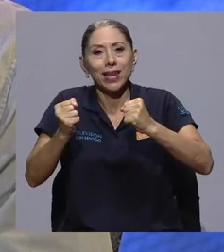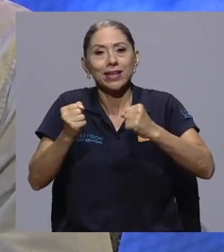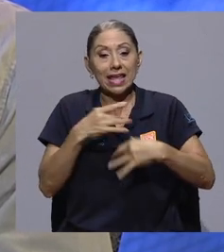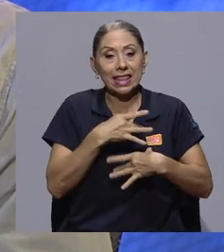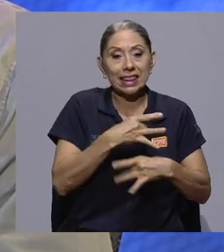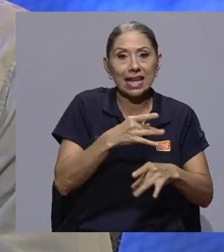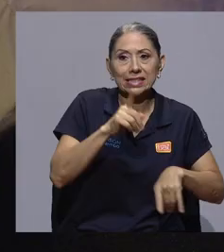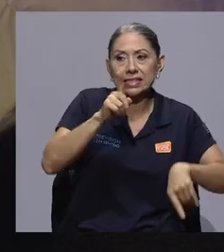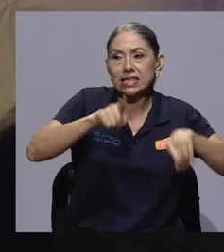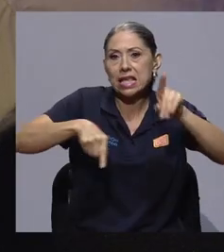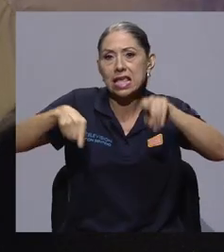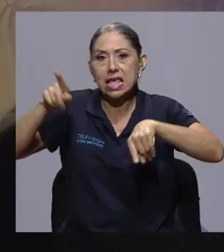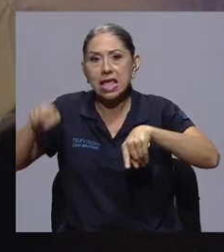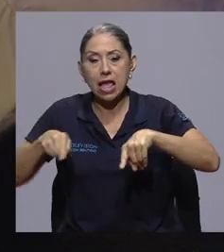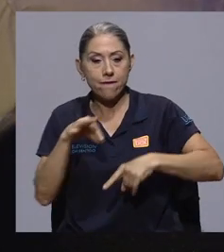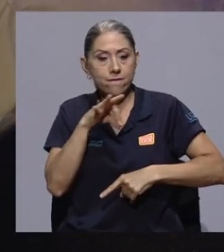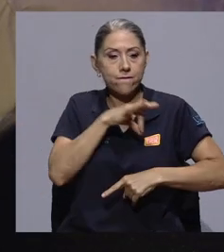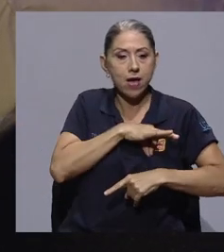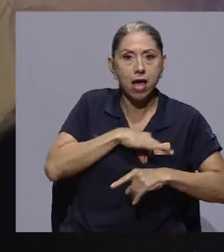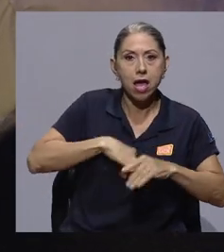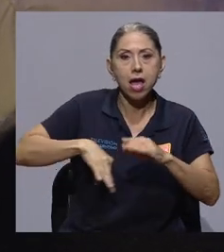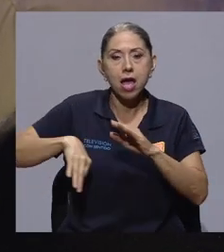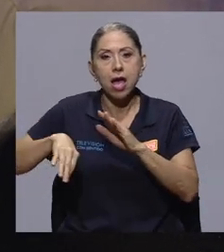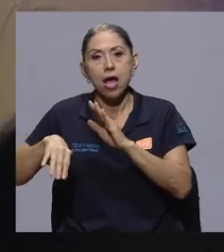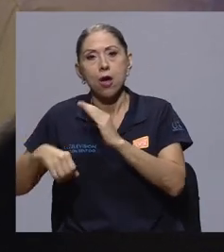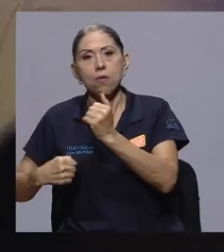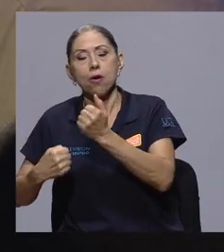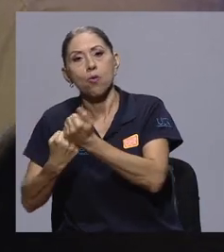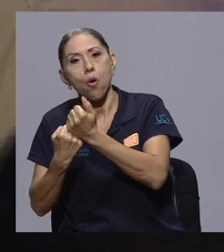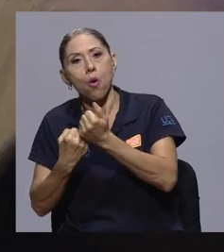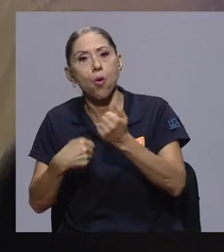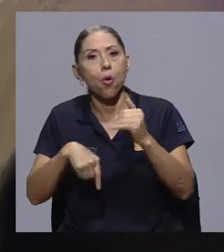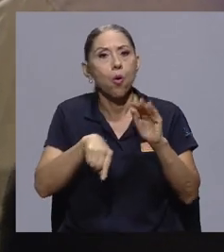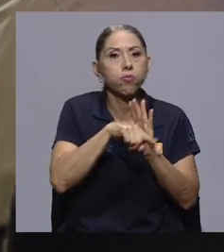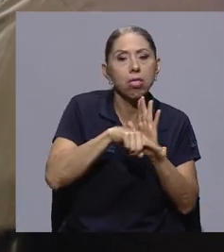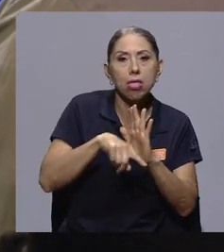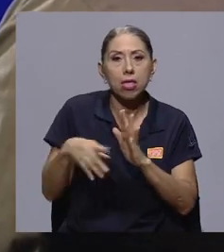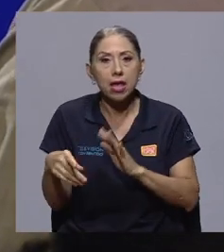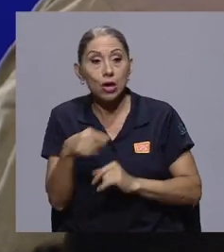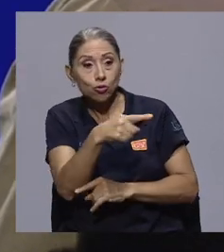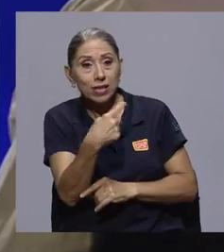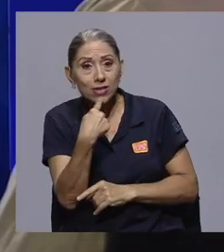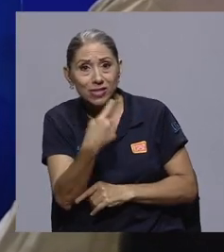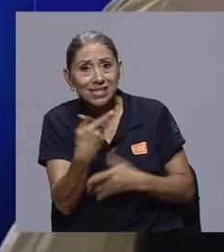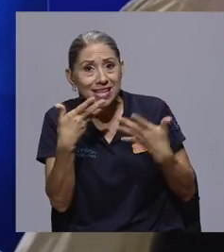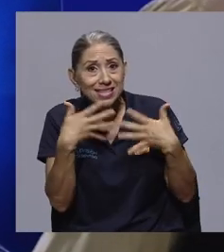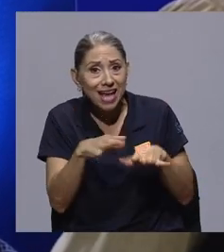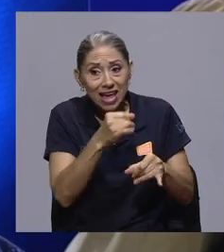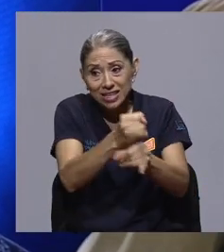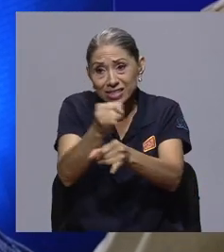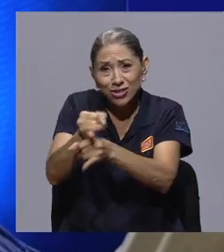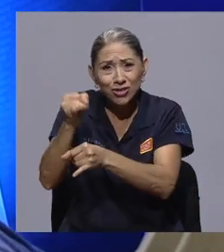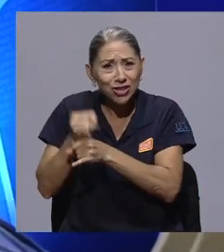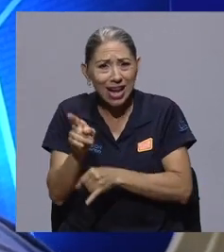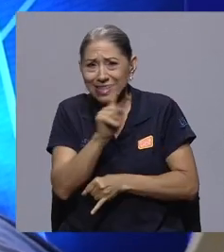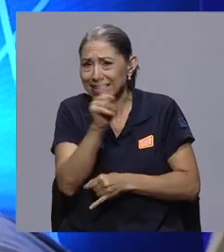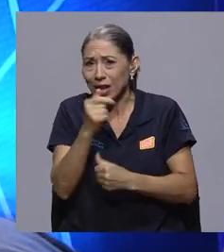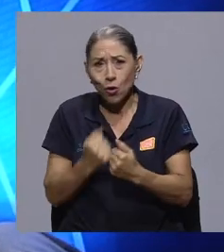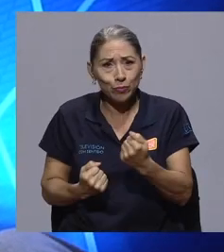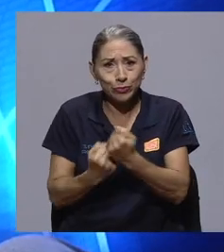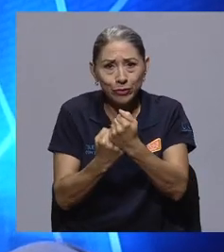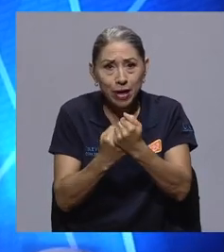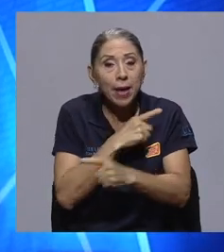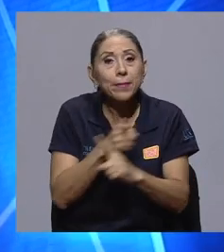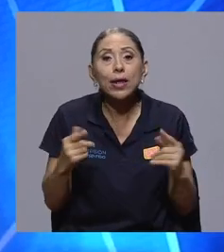de actores a favor y en contra. Ya usted nos ha mencionado un poco de esa parte institucional que no estaría a favor de la aprobación de este proyecto de ley,